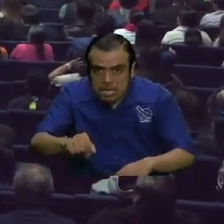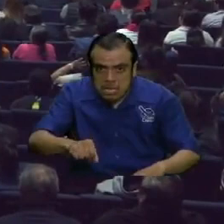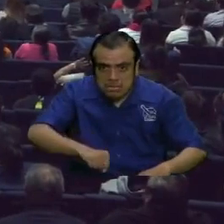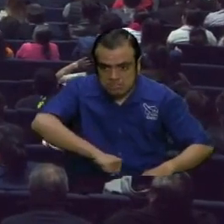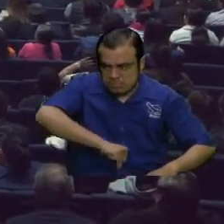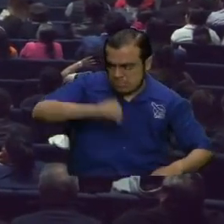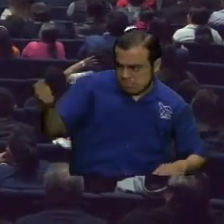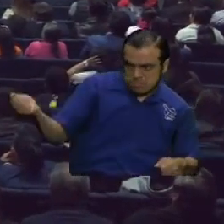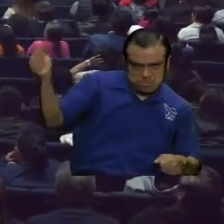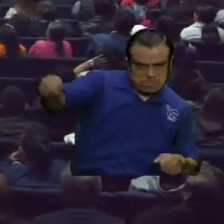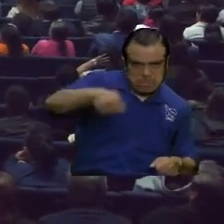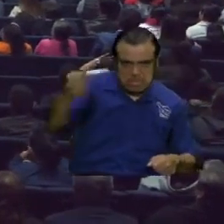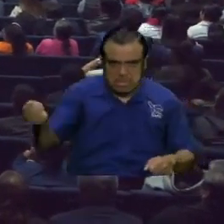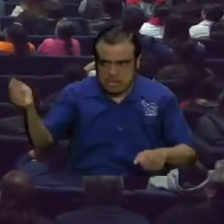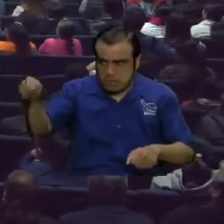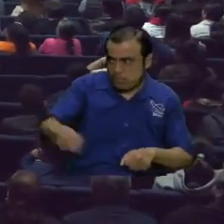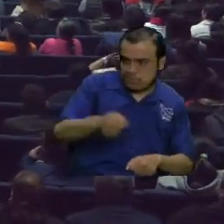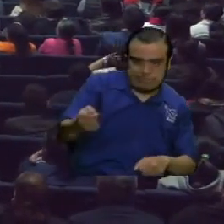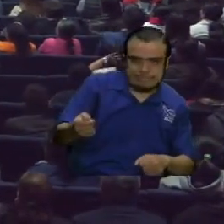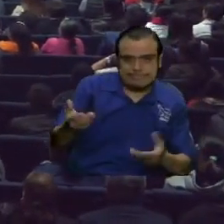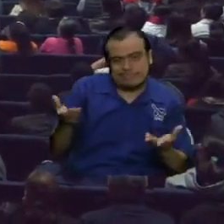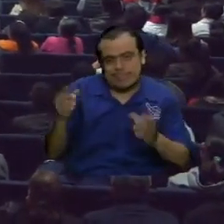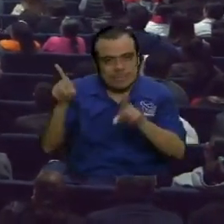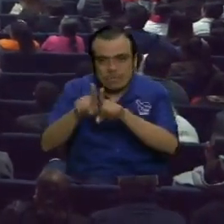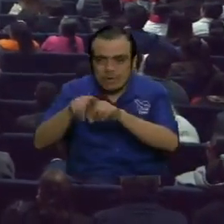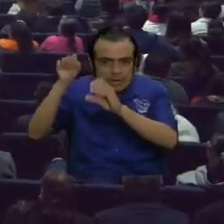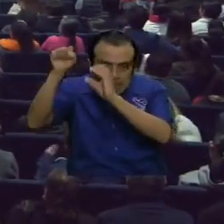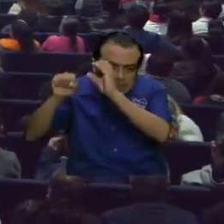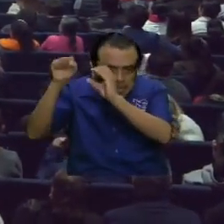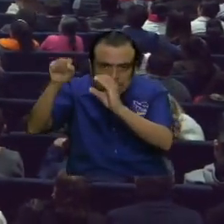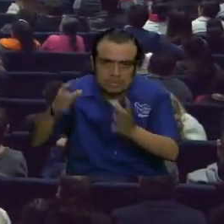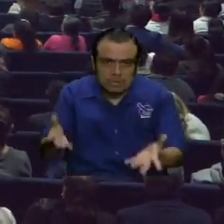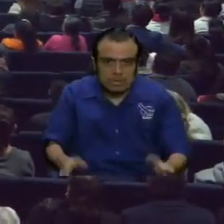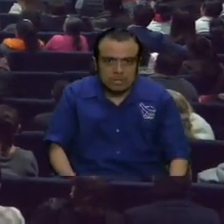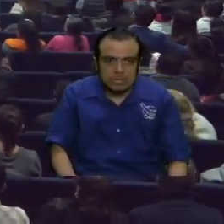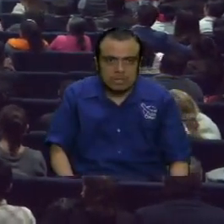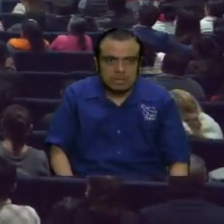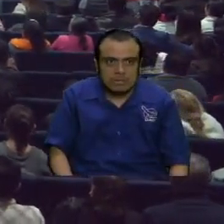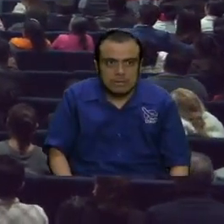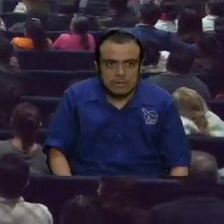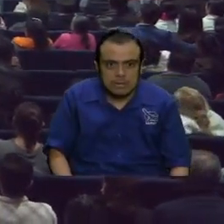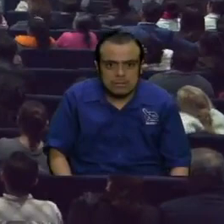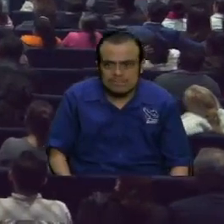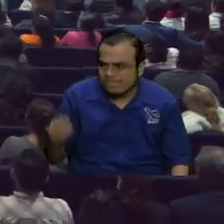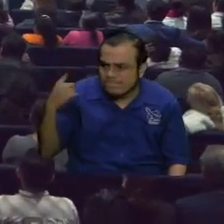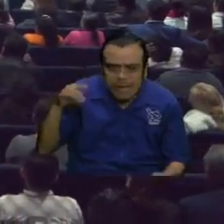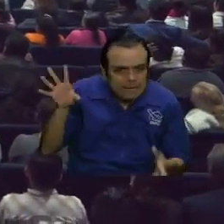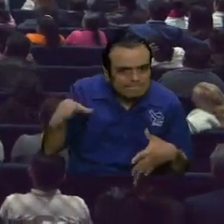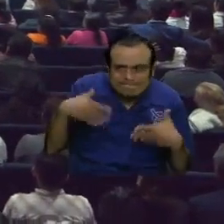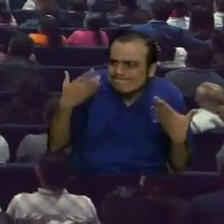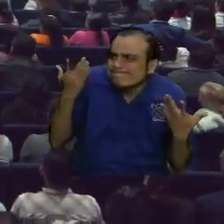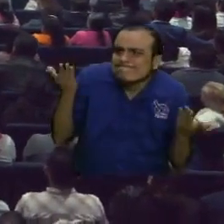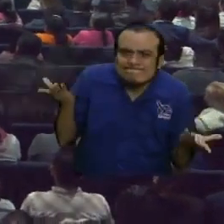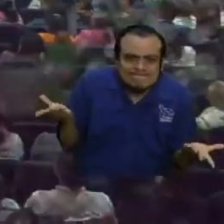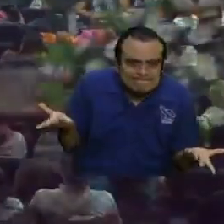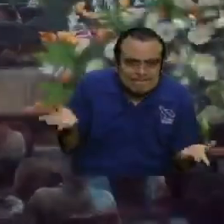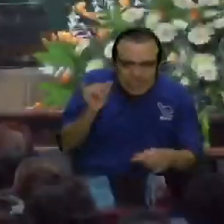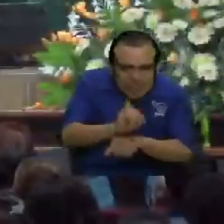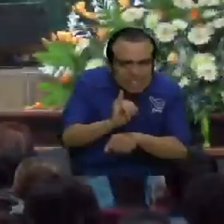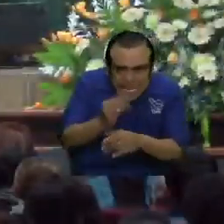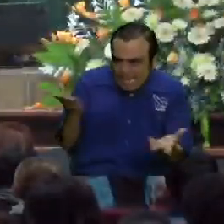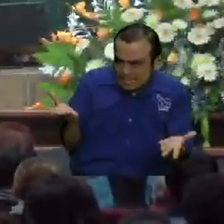espadas láser. ¡Pau! ¡Pau! ¡Pau! Se empiezan a agarrar y de repente, ¿para qué eso? ¿Para qué eso acá?